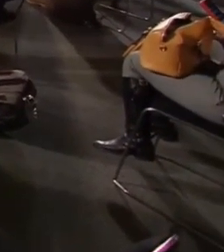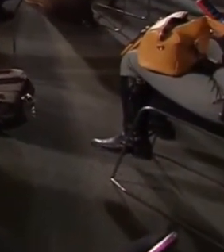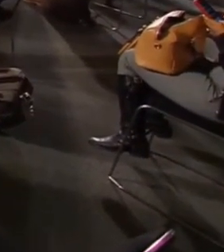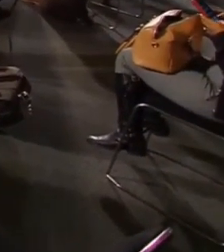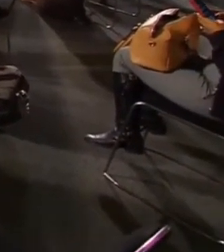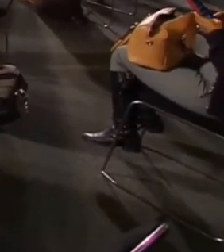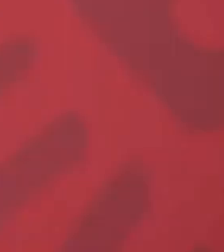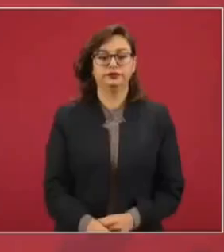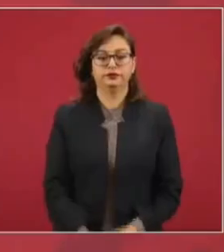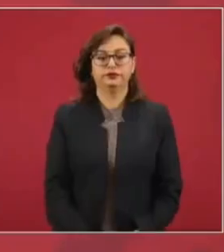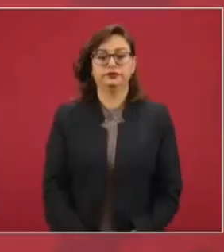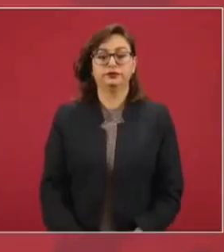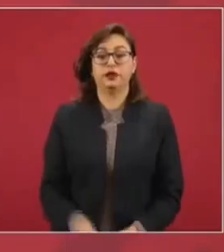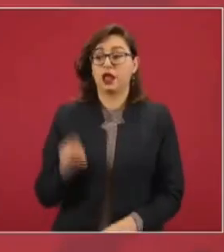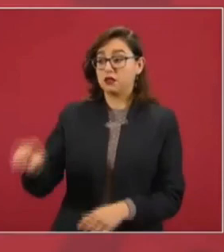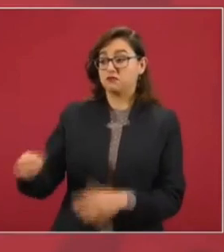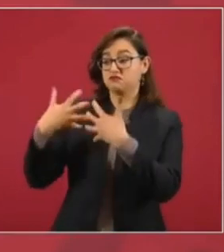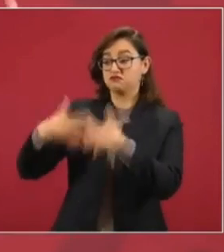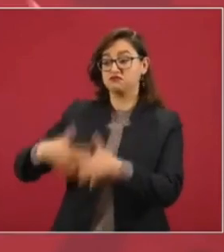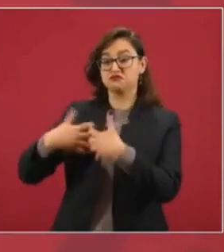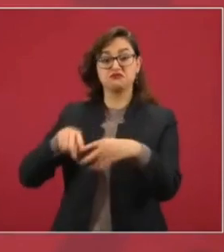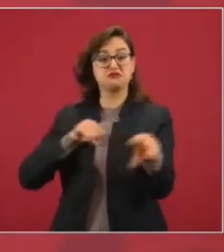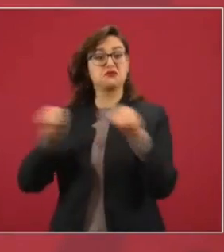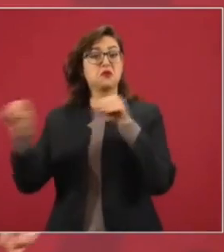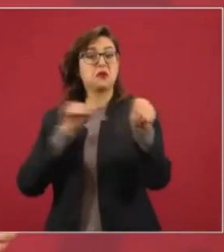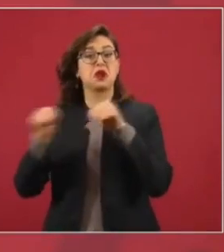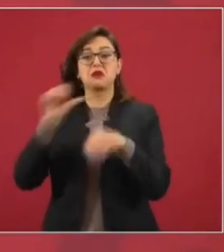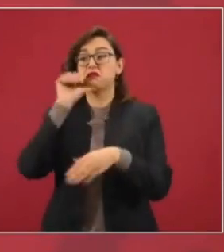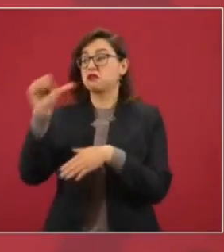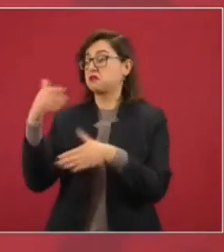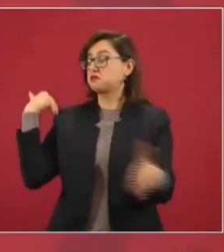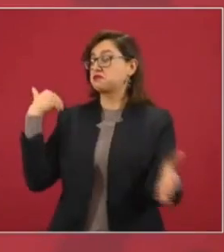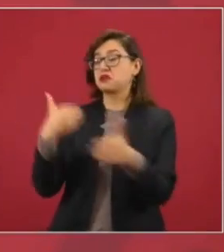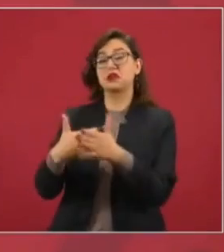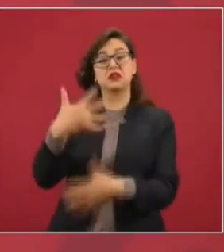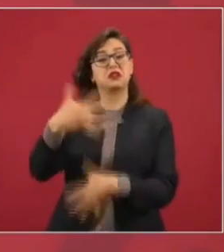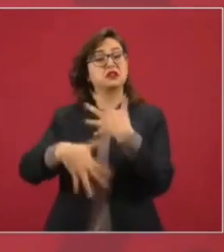y se decide en el gobierno pasado